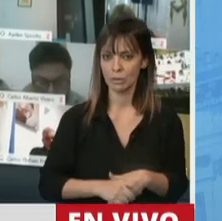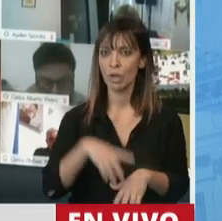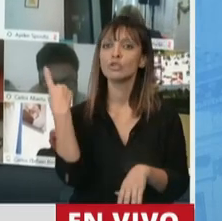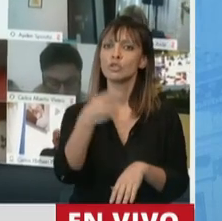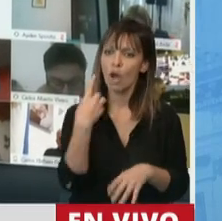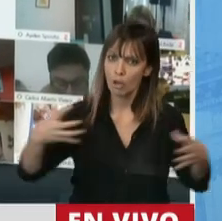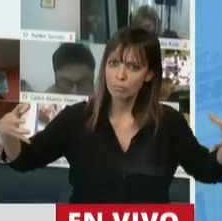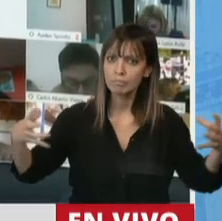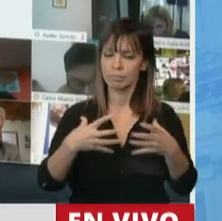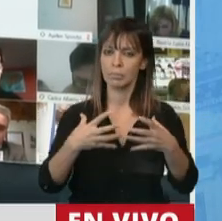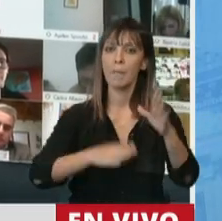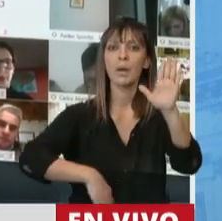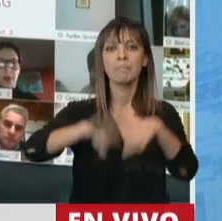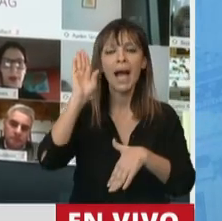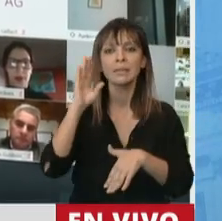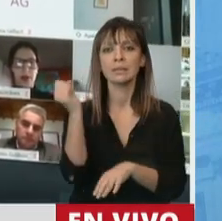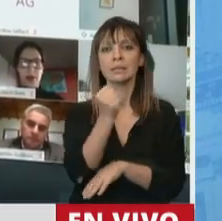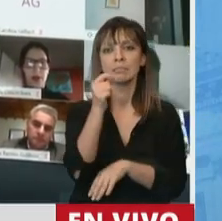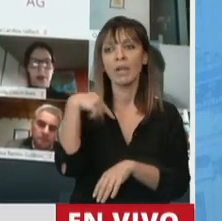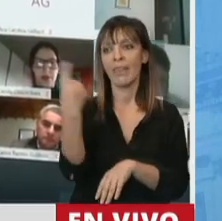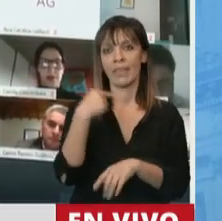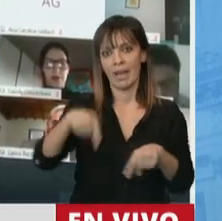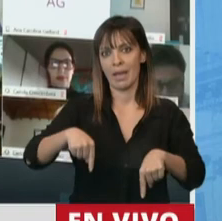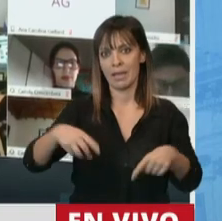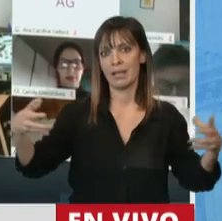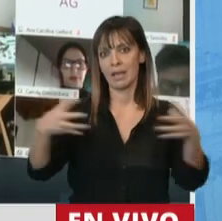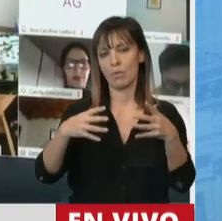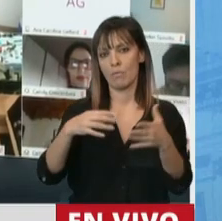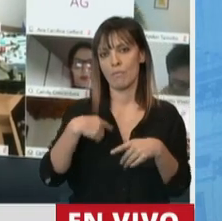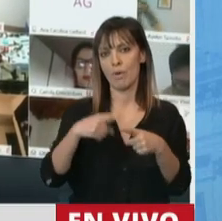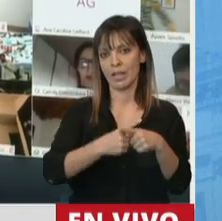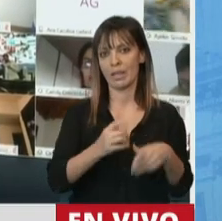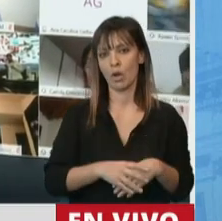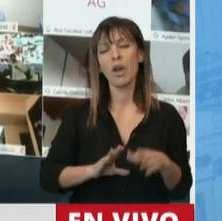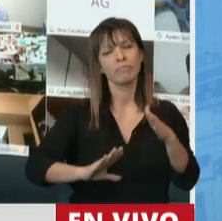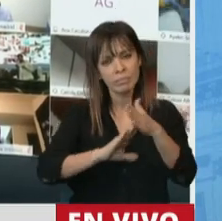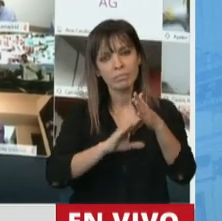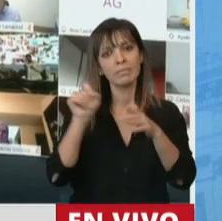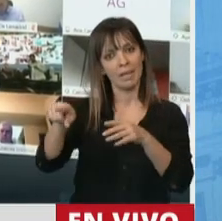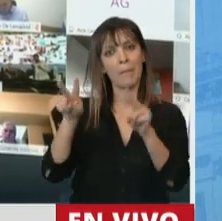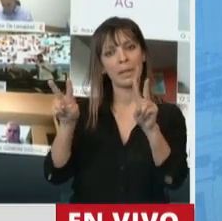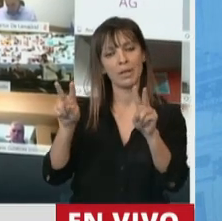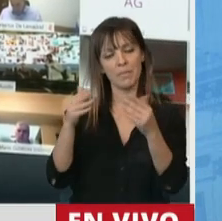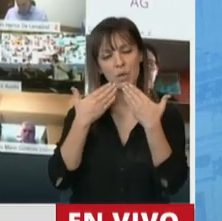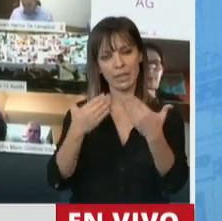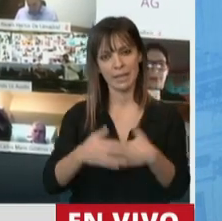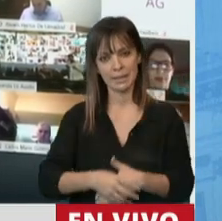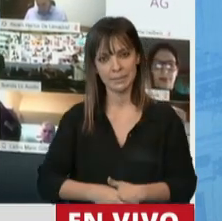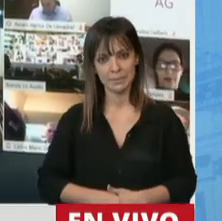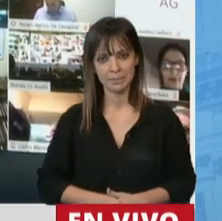de todo el arco político, pero fundamentalmente de esta generación política y fundamentalmente del peronismo. Muchas gracias.